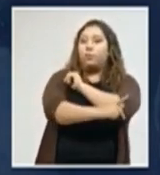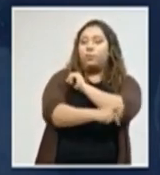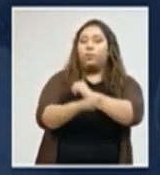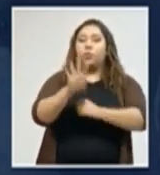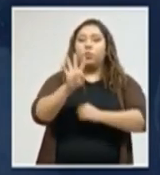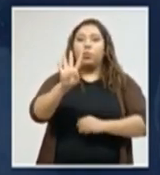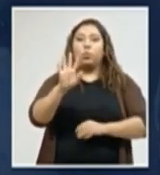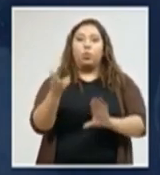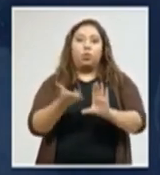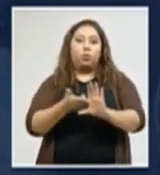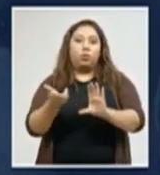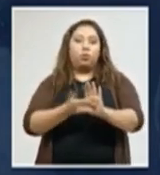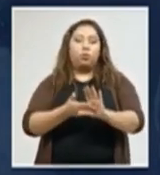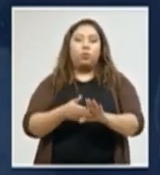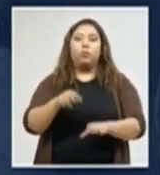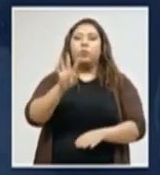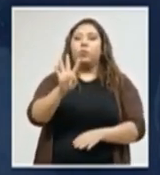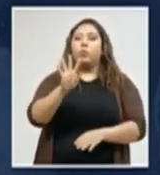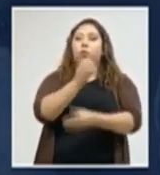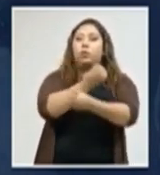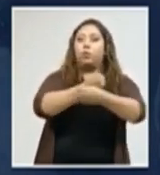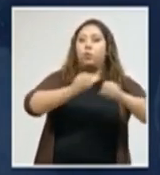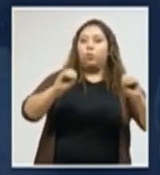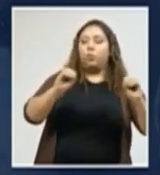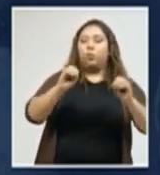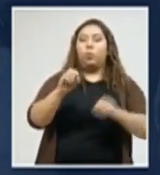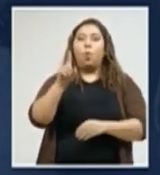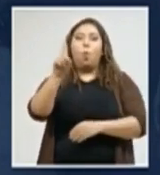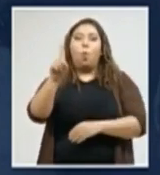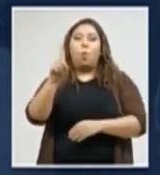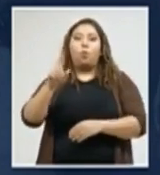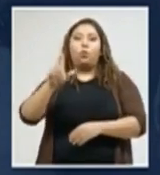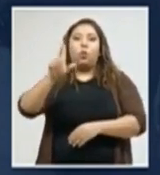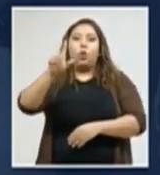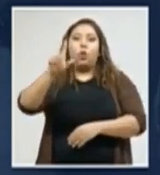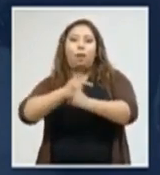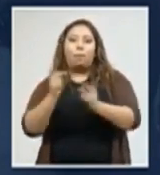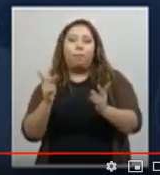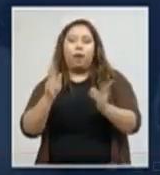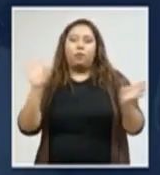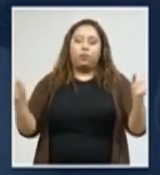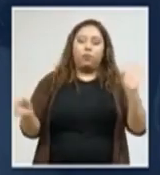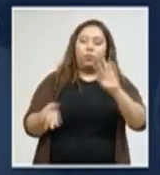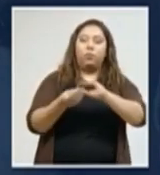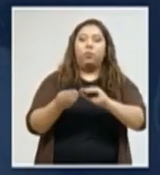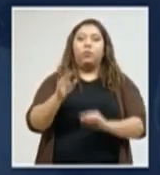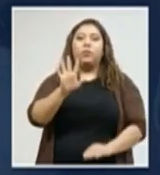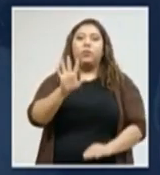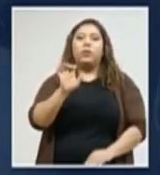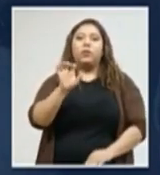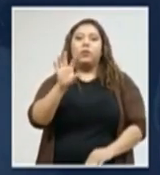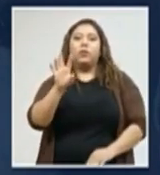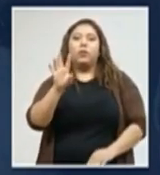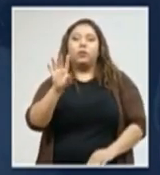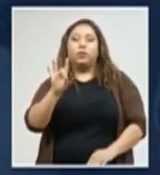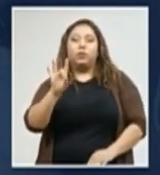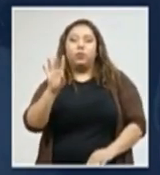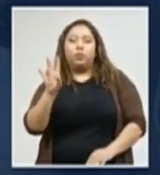4 para Choluteca, 4 para Ocotepeque, 1 para La Paz, un total de 587.